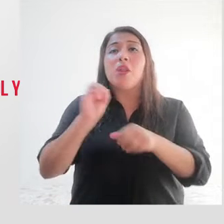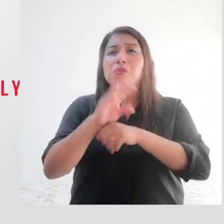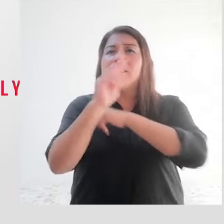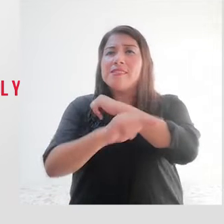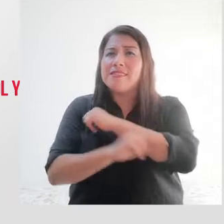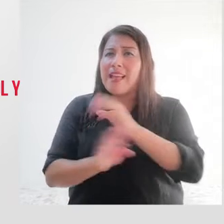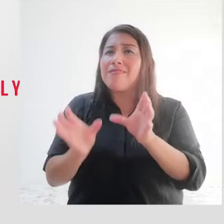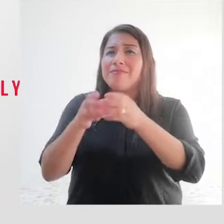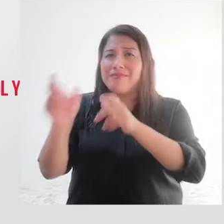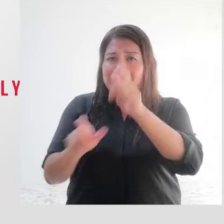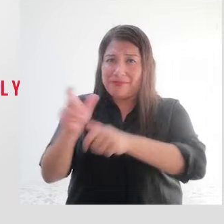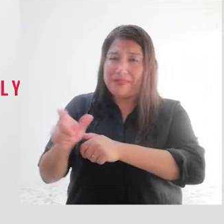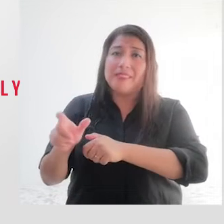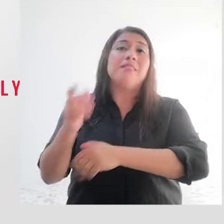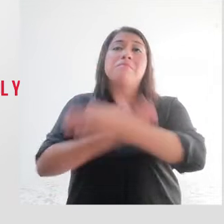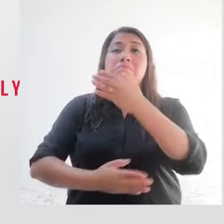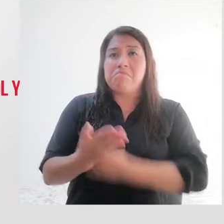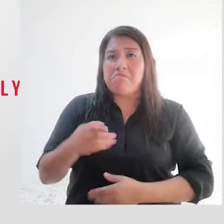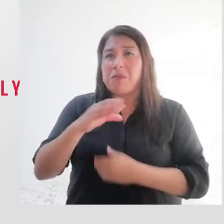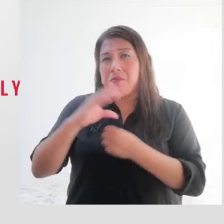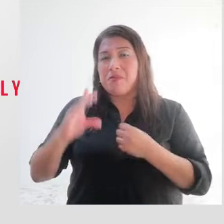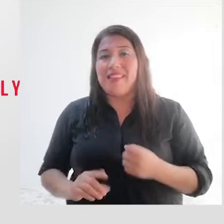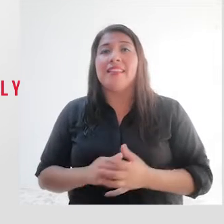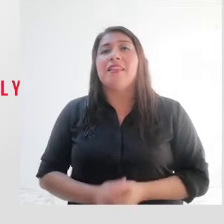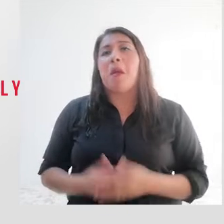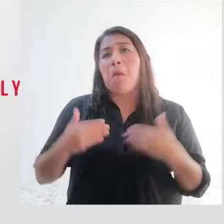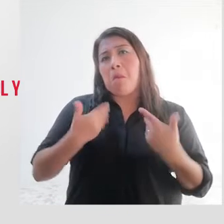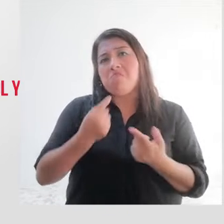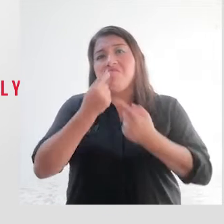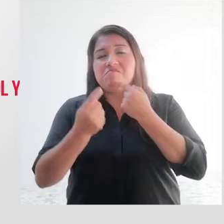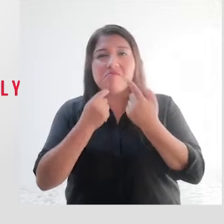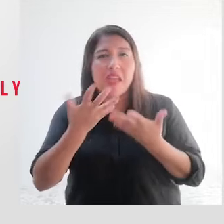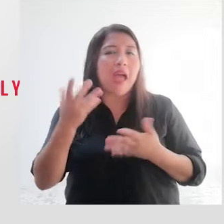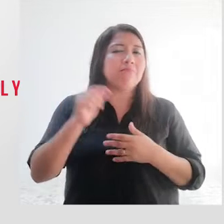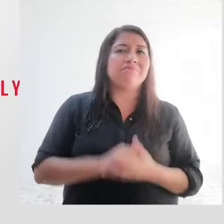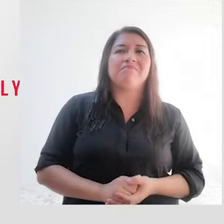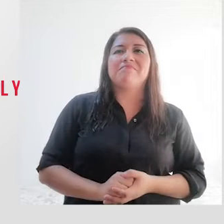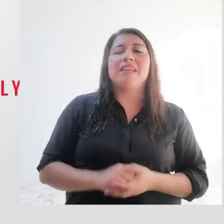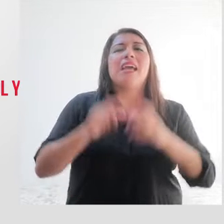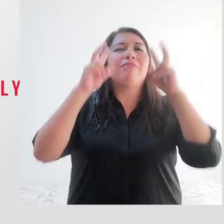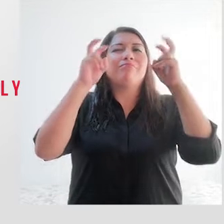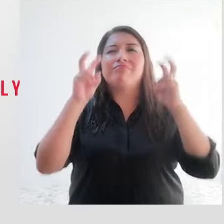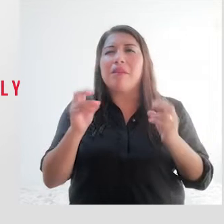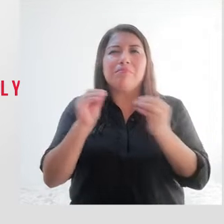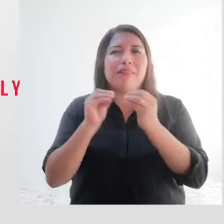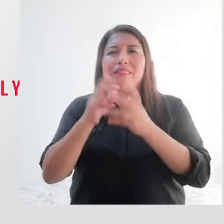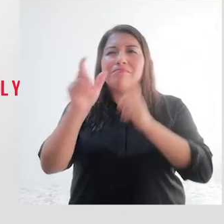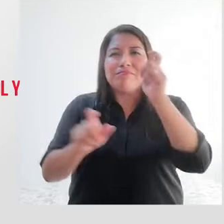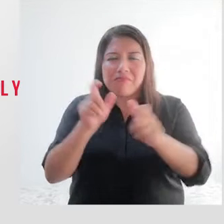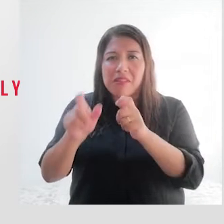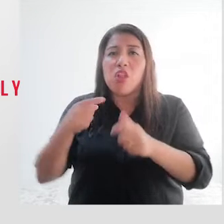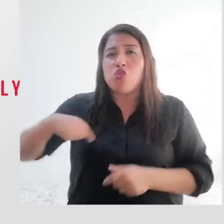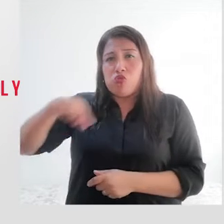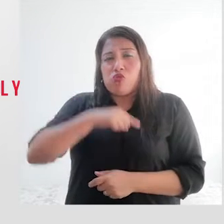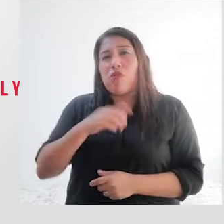Integración de la Persona con Discapacidad, Conadis, para comentarles que en el marco de la estrategia Conadis Más Cerca de la Gente, estamos visitando